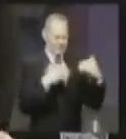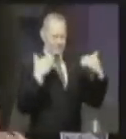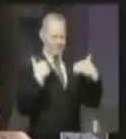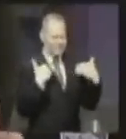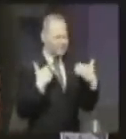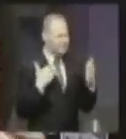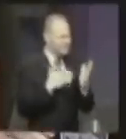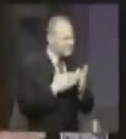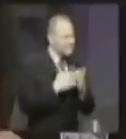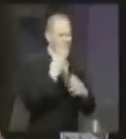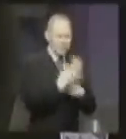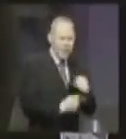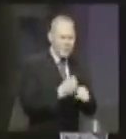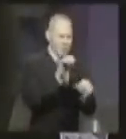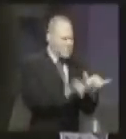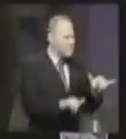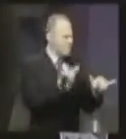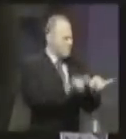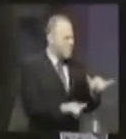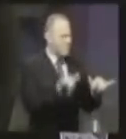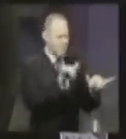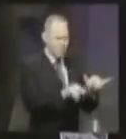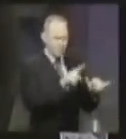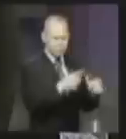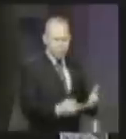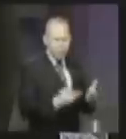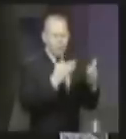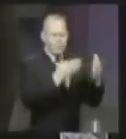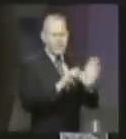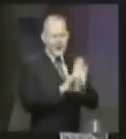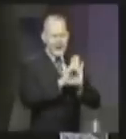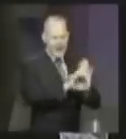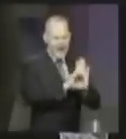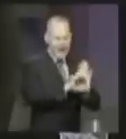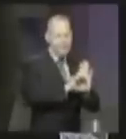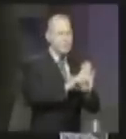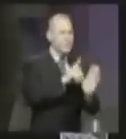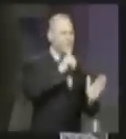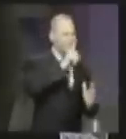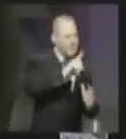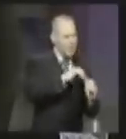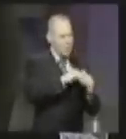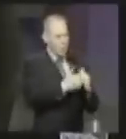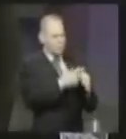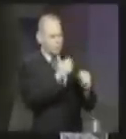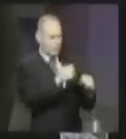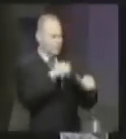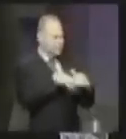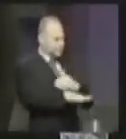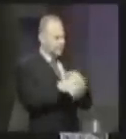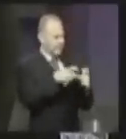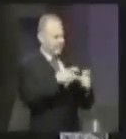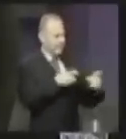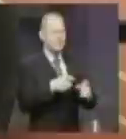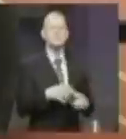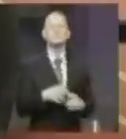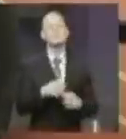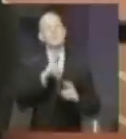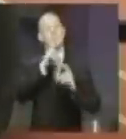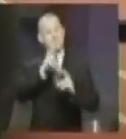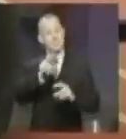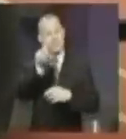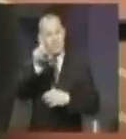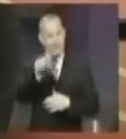repite cuatrienio tras cuatrienio. ¿Ofrezca ejemplos concretos de cómo usted ha facilitado ese acceso bajo esta administración? Pues mira, contestando la